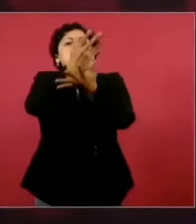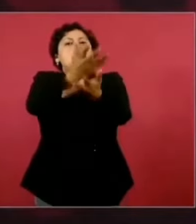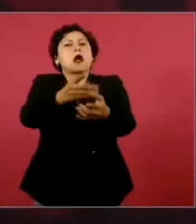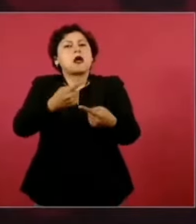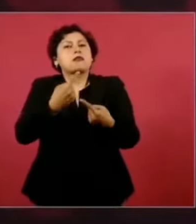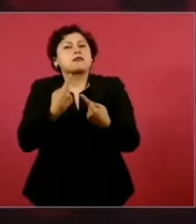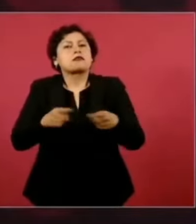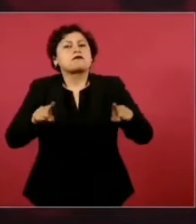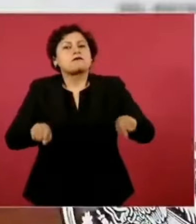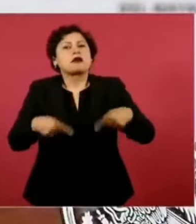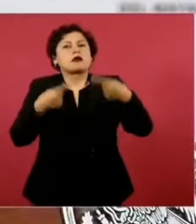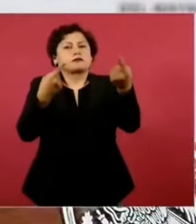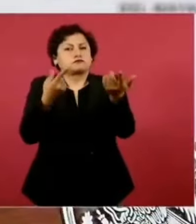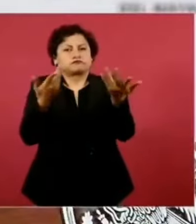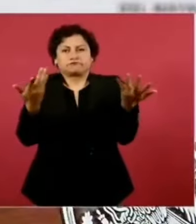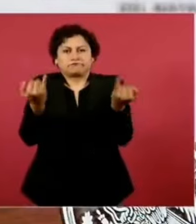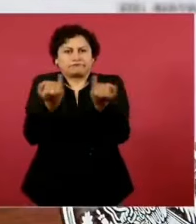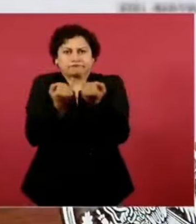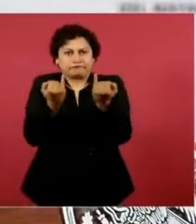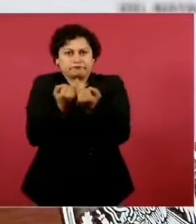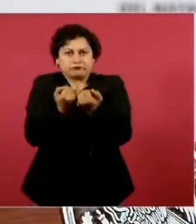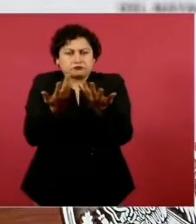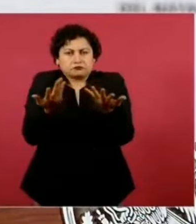No, voy a polemizar.